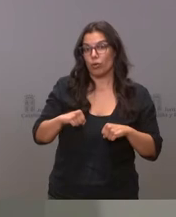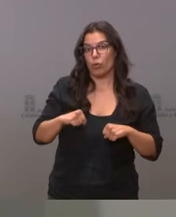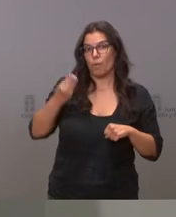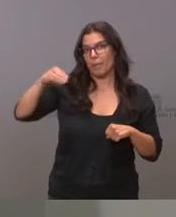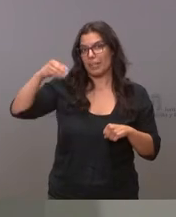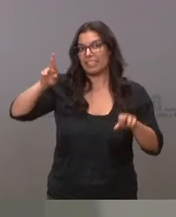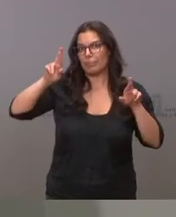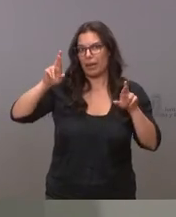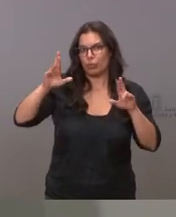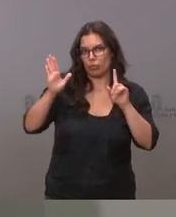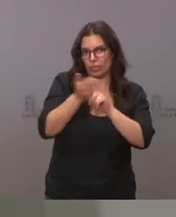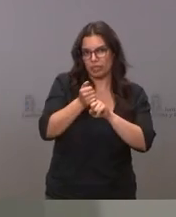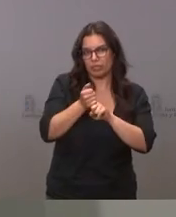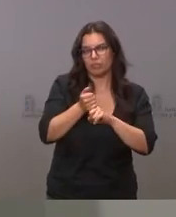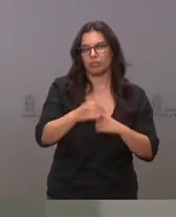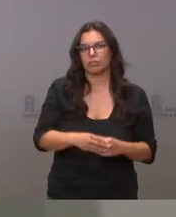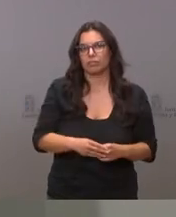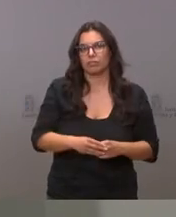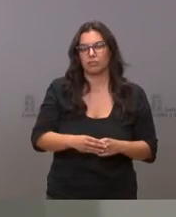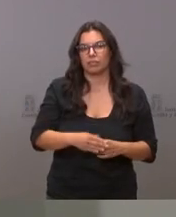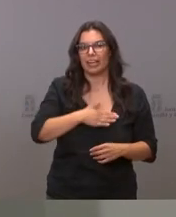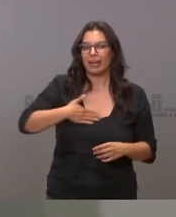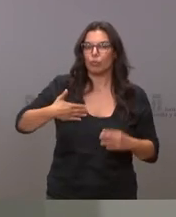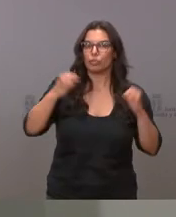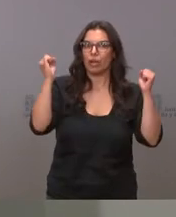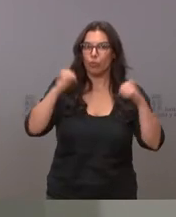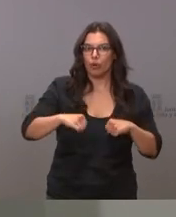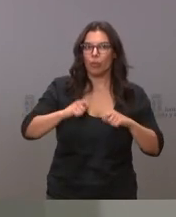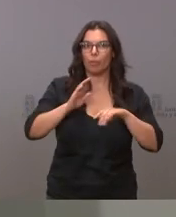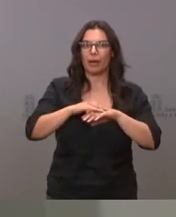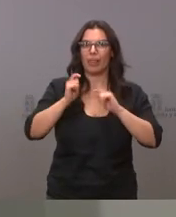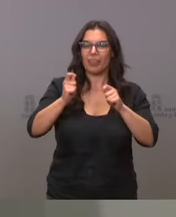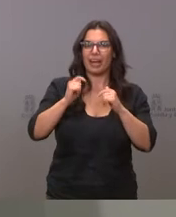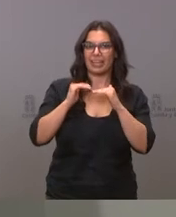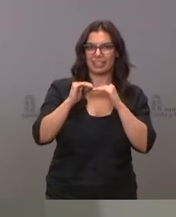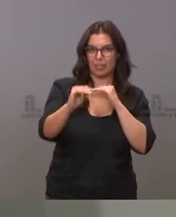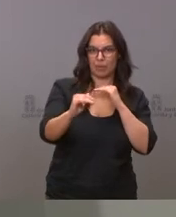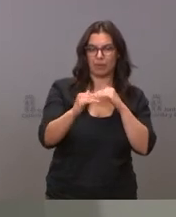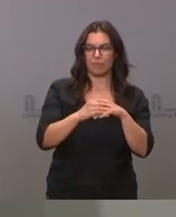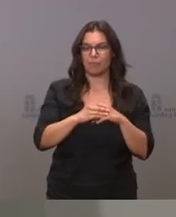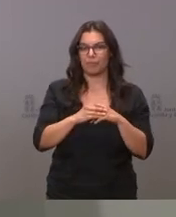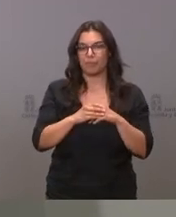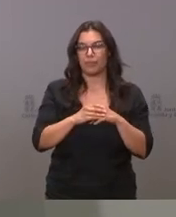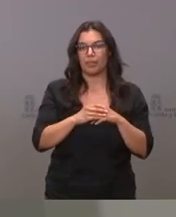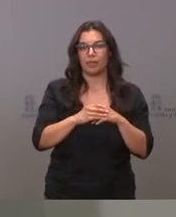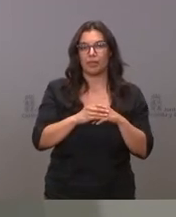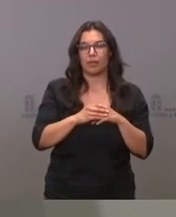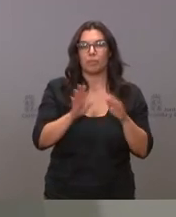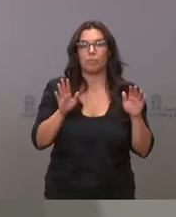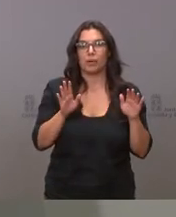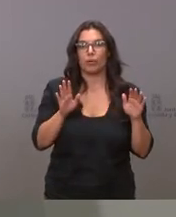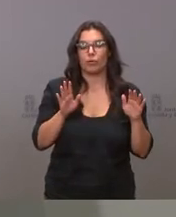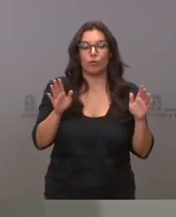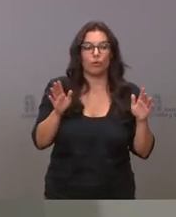esperamos alcanzar un acuerdo que dé estabilidad pero tampoco renunciamos